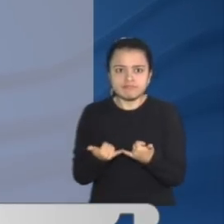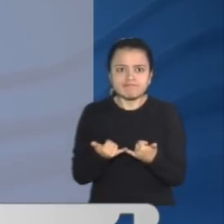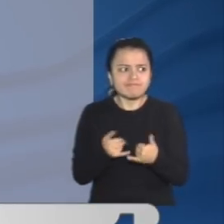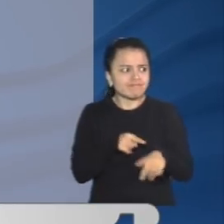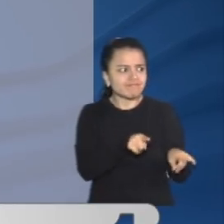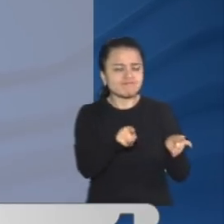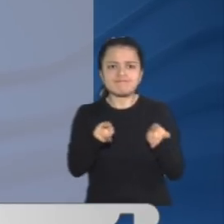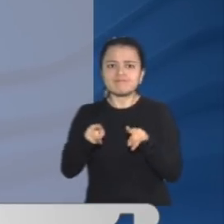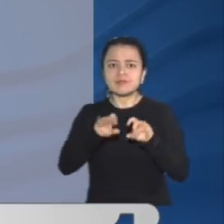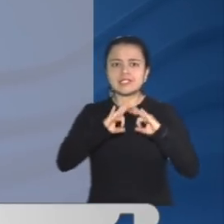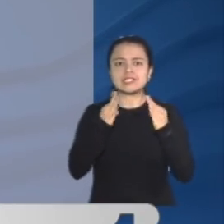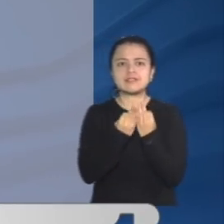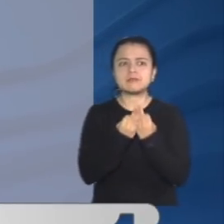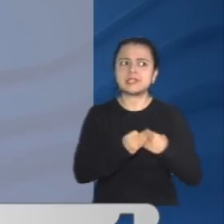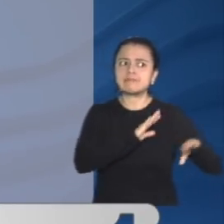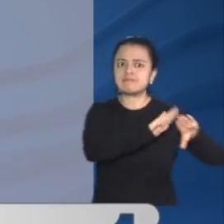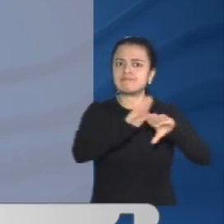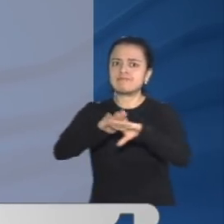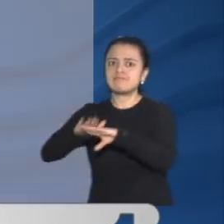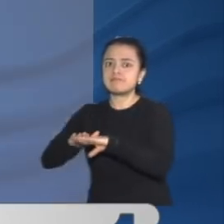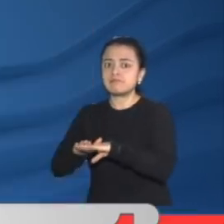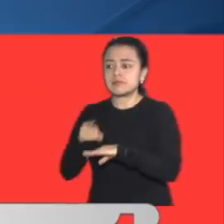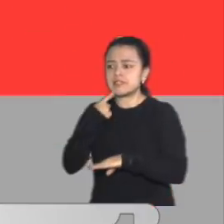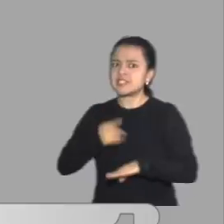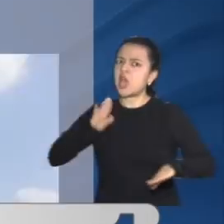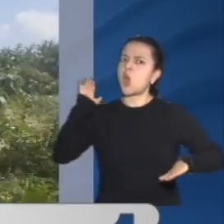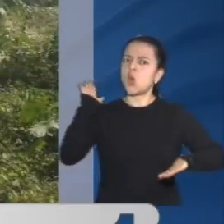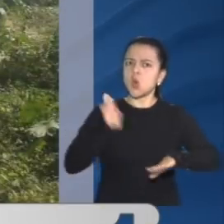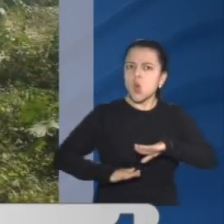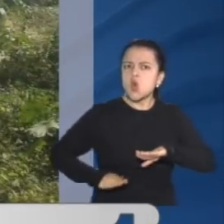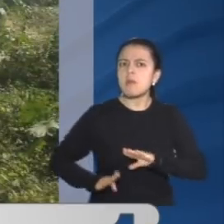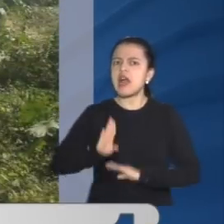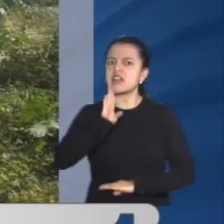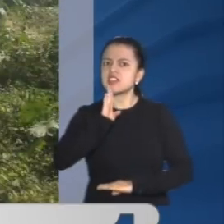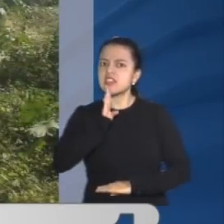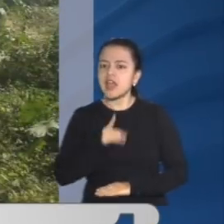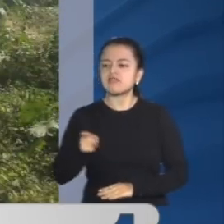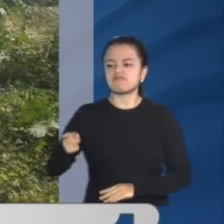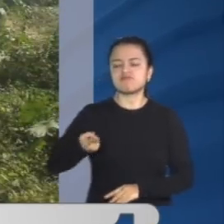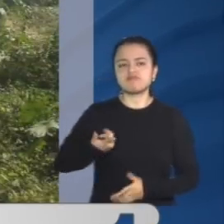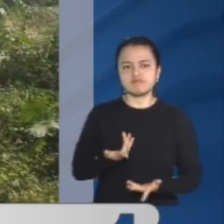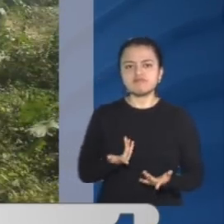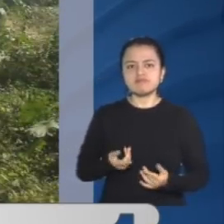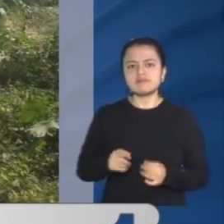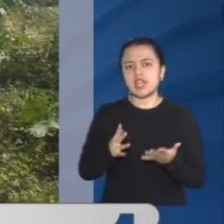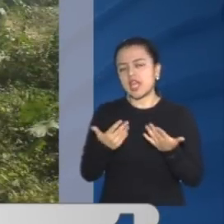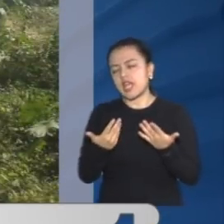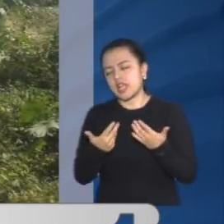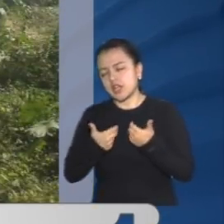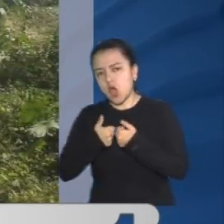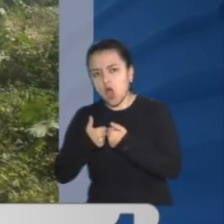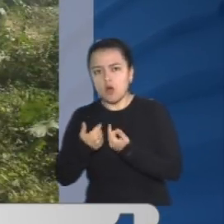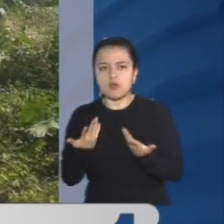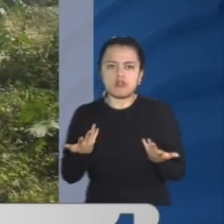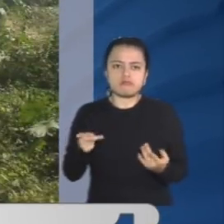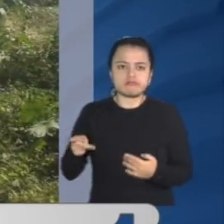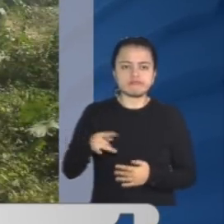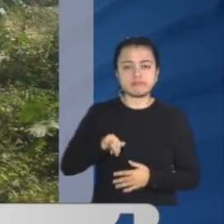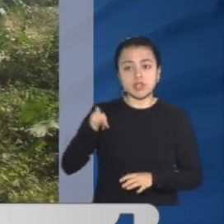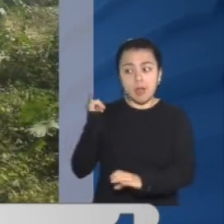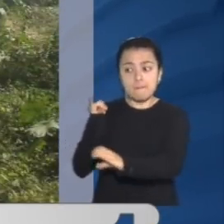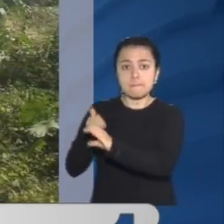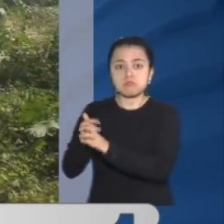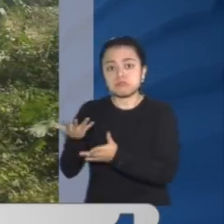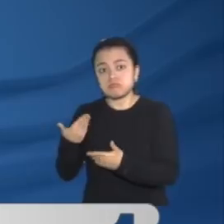familia ha responsabilizado al hombre que embarazó a la joven de 25 años de edad. Se pide